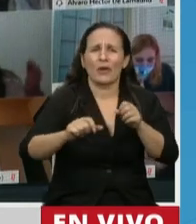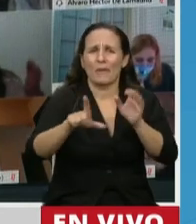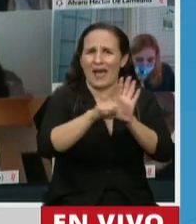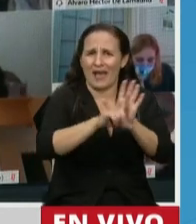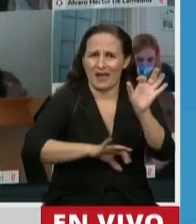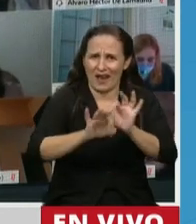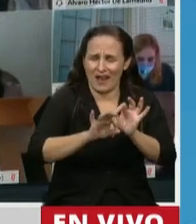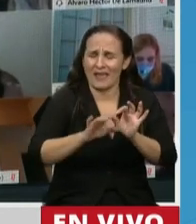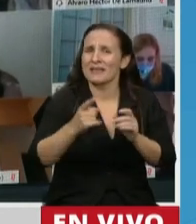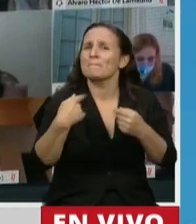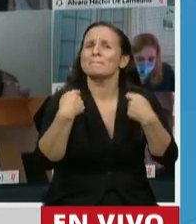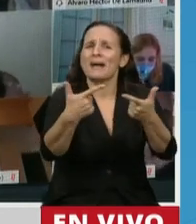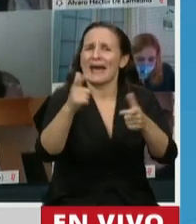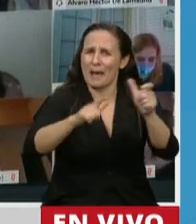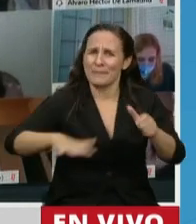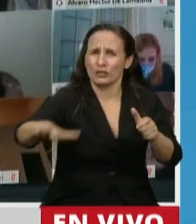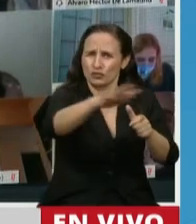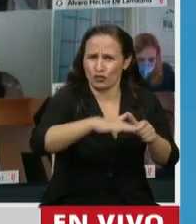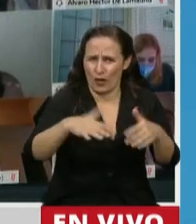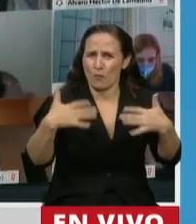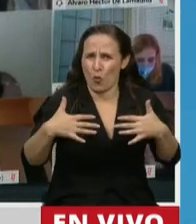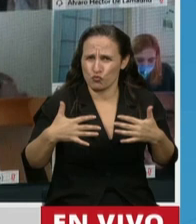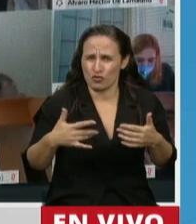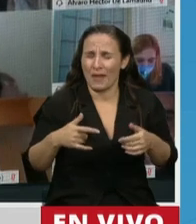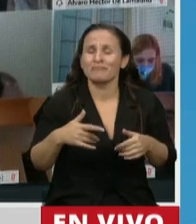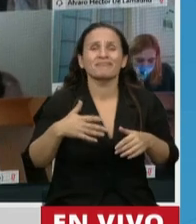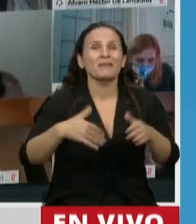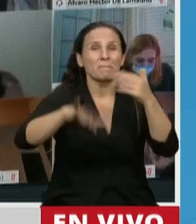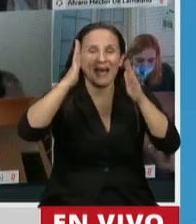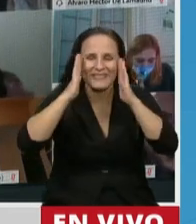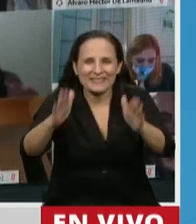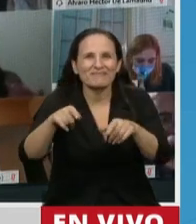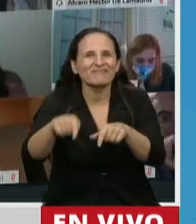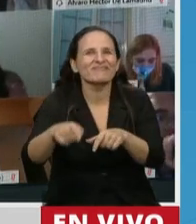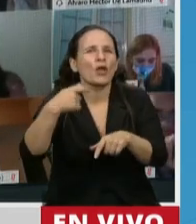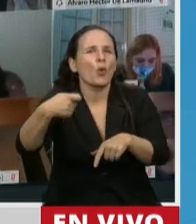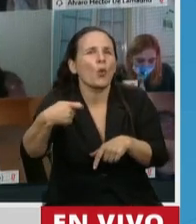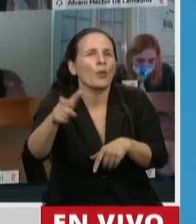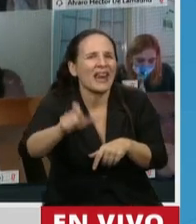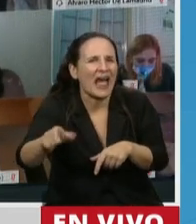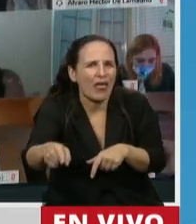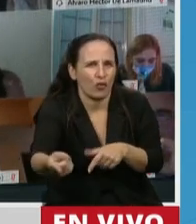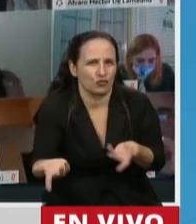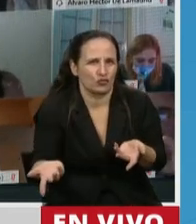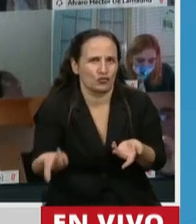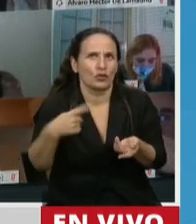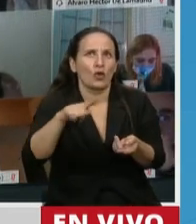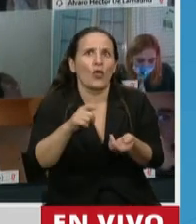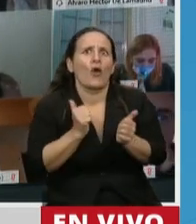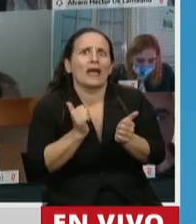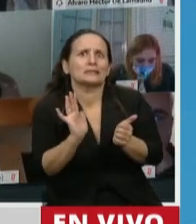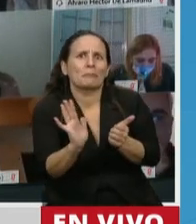traiga estos beneficios a mucha gente, y todo la clase vulnerable, los jubilados que lo están esperando, sino que también